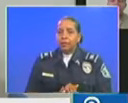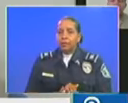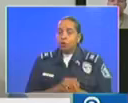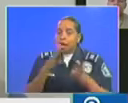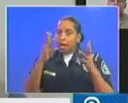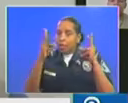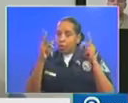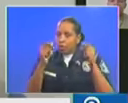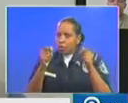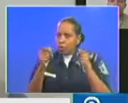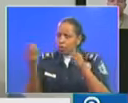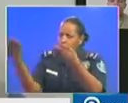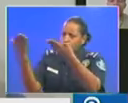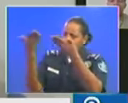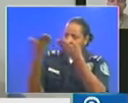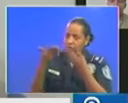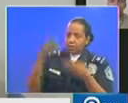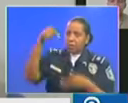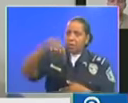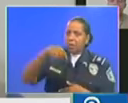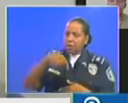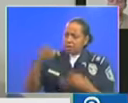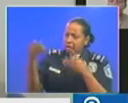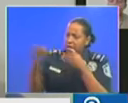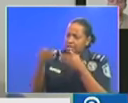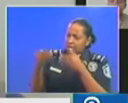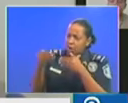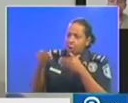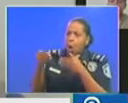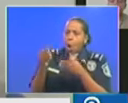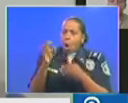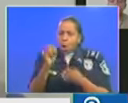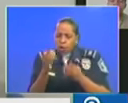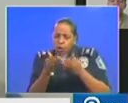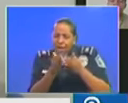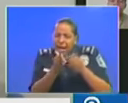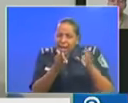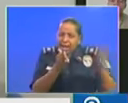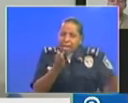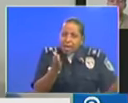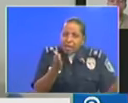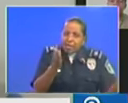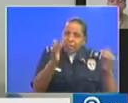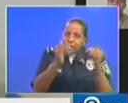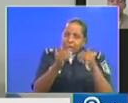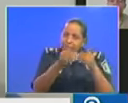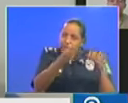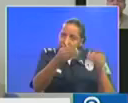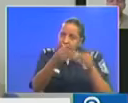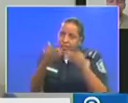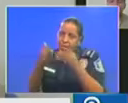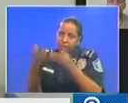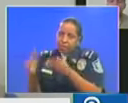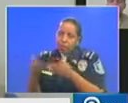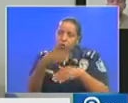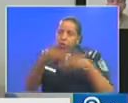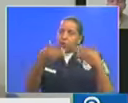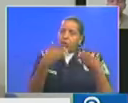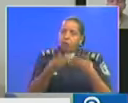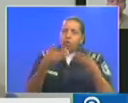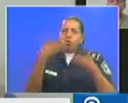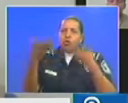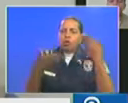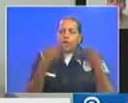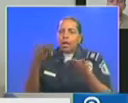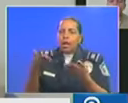nos acaban de compartir qué tan cerca o qué tan lejos pudiésemos estar del levantamiento paulatino de las medidas y doctora